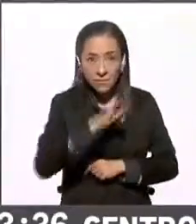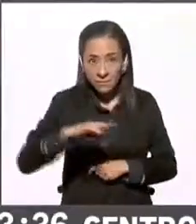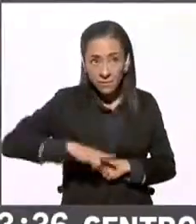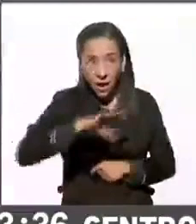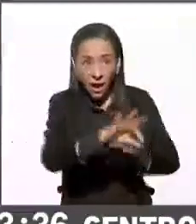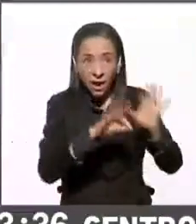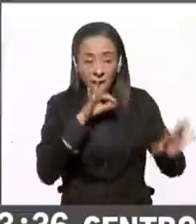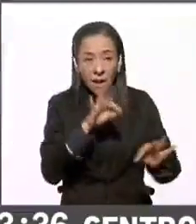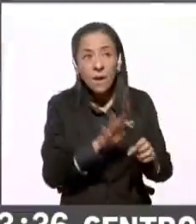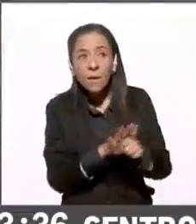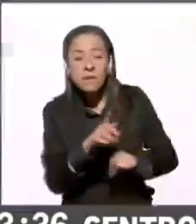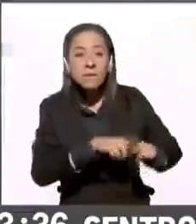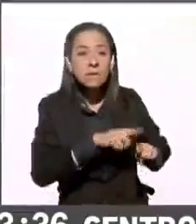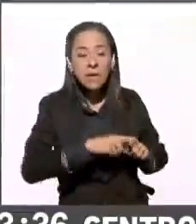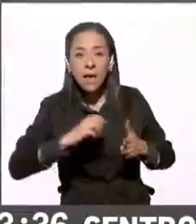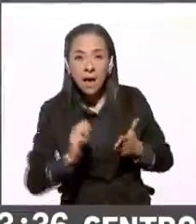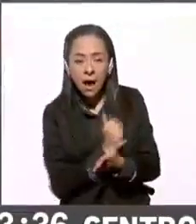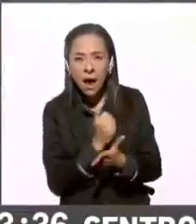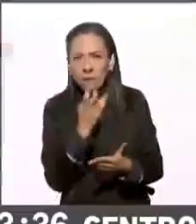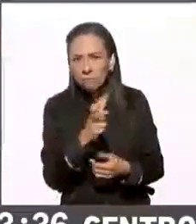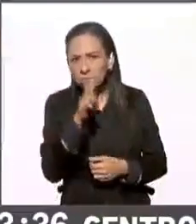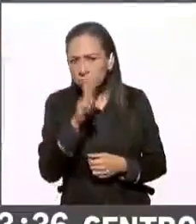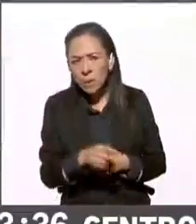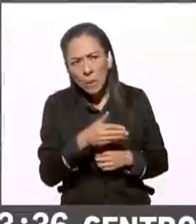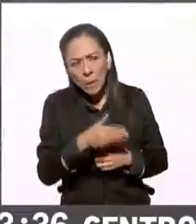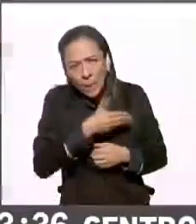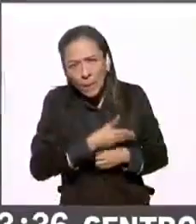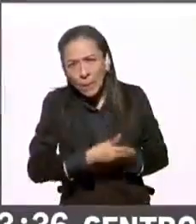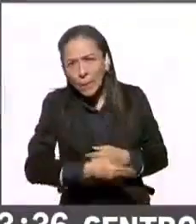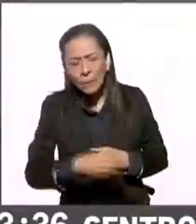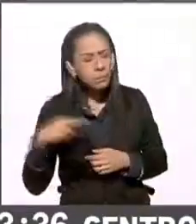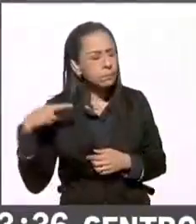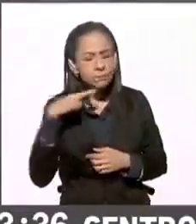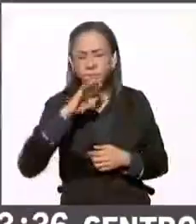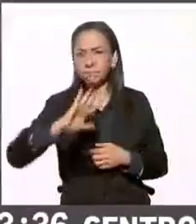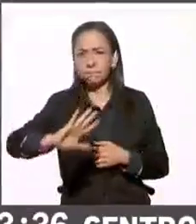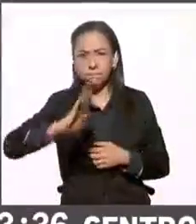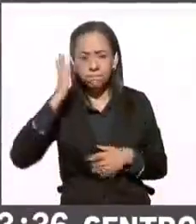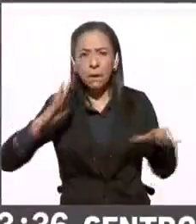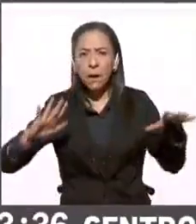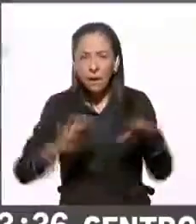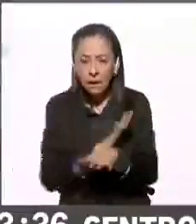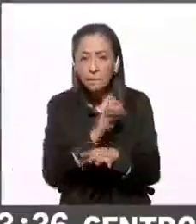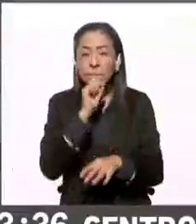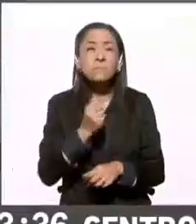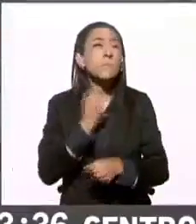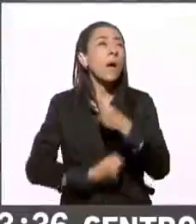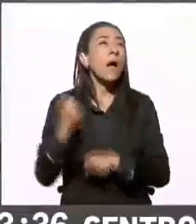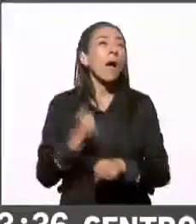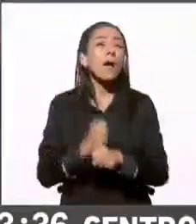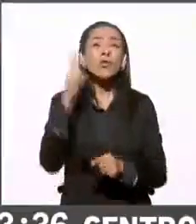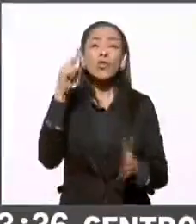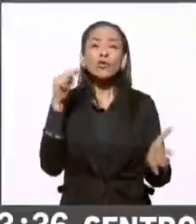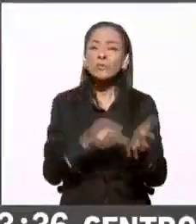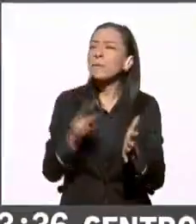han sido muy rápidas en muy poco tiempo la reforma política del 2017,